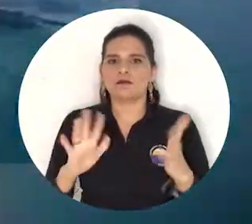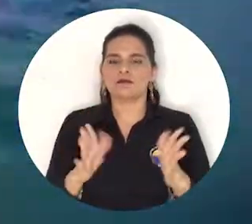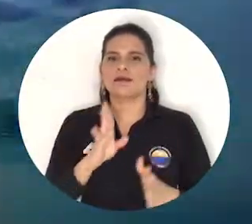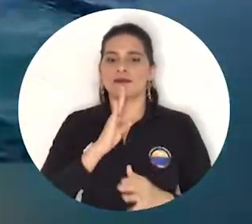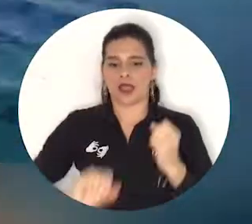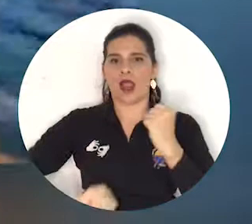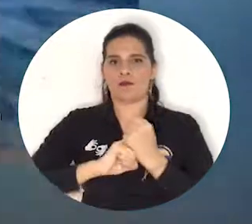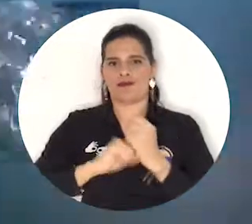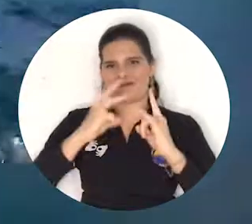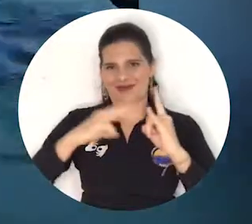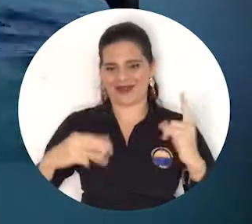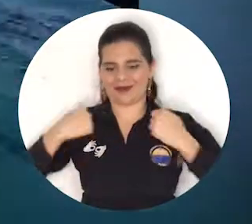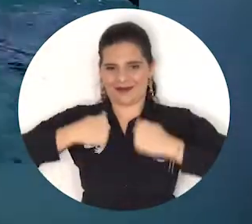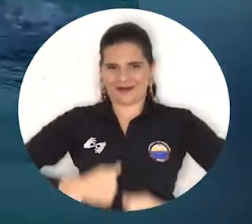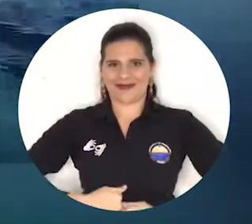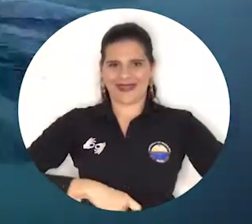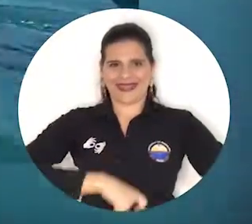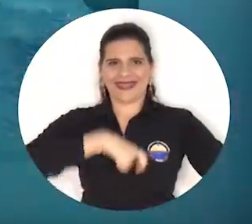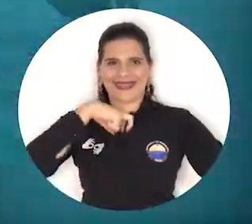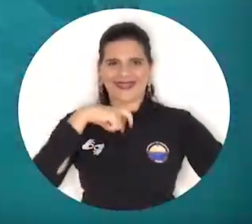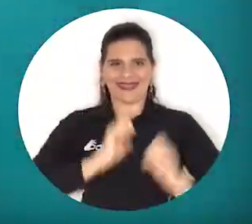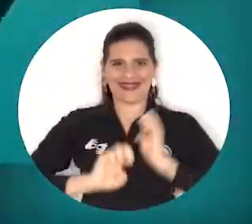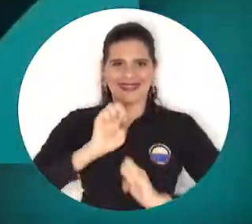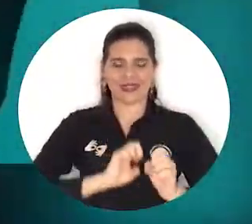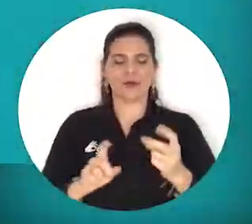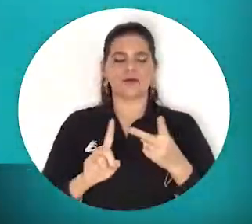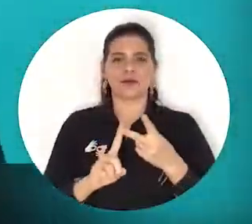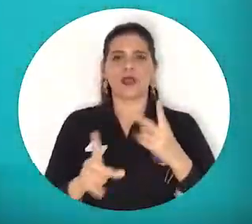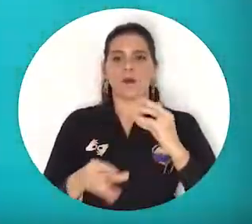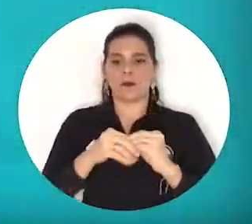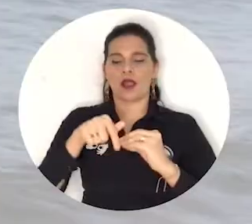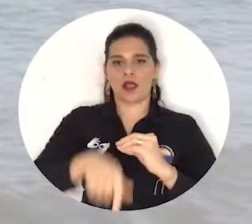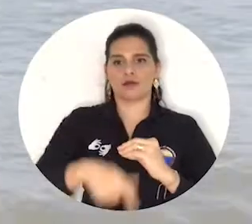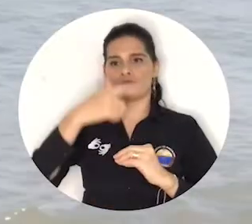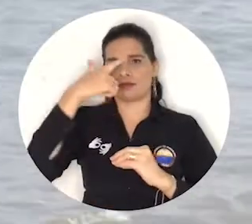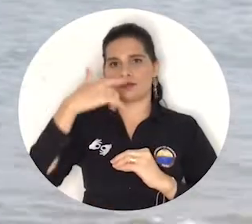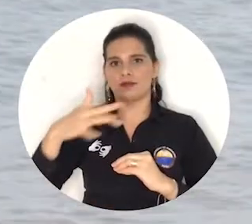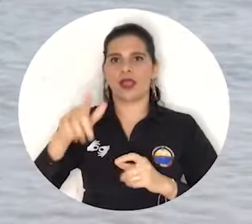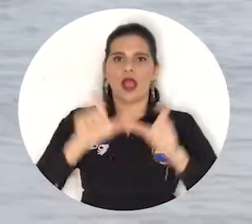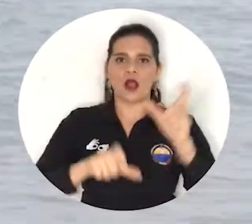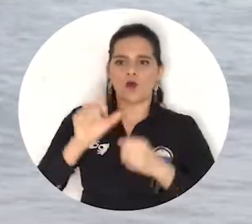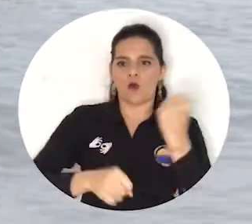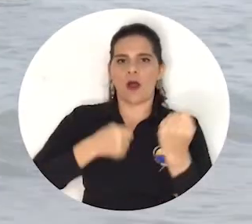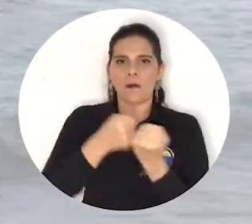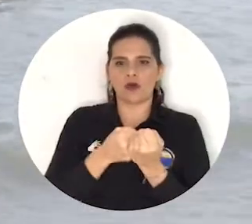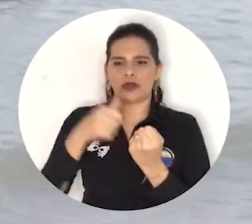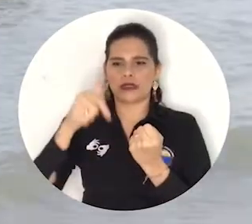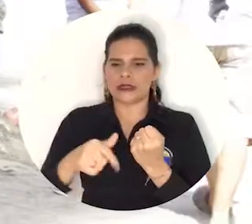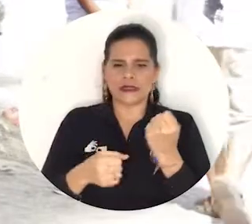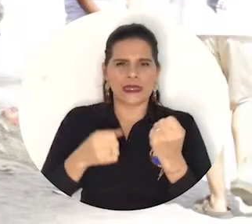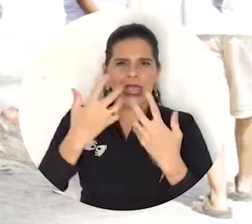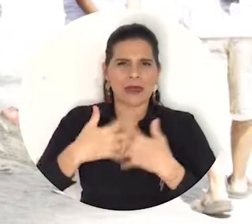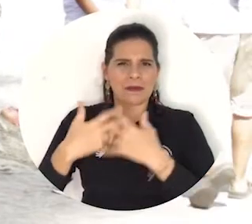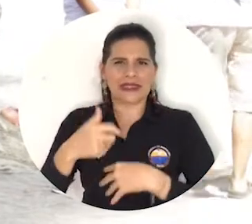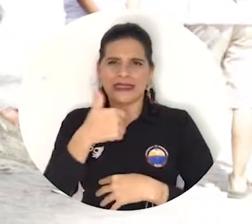empresas de Santa Marta los jóvenes descontaminaron los ecosistemas y enviaron un mensaje de conciencia ambiental a la ciudadanía como parte de su